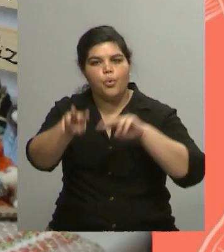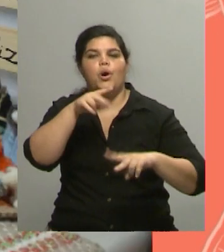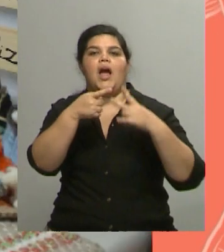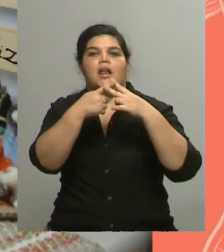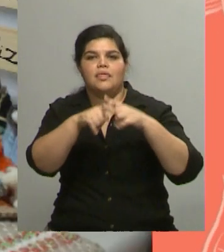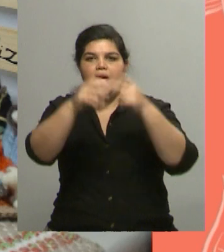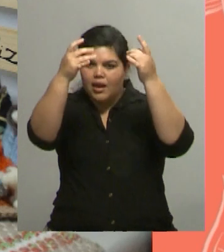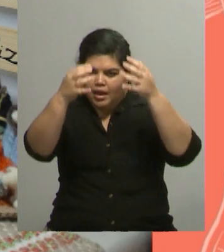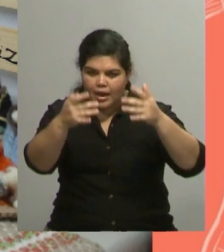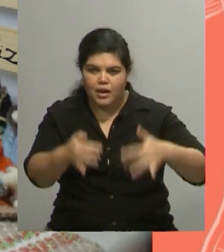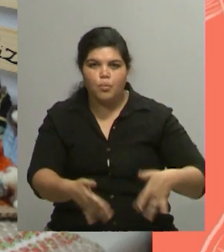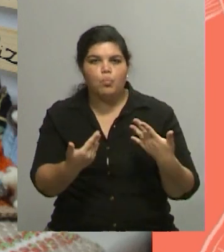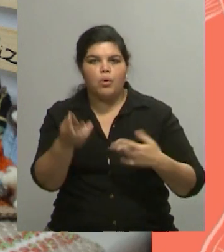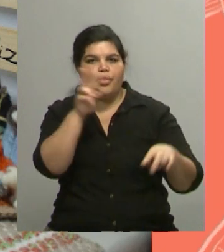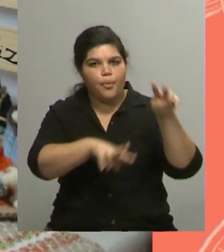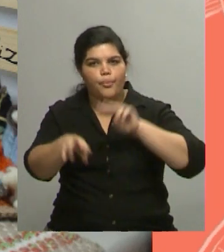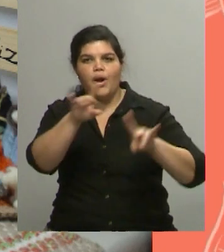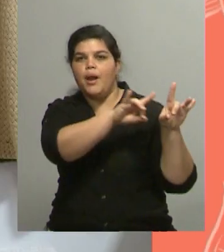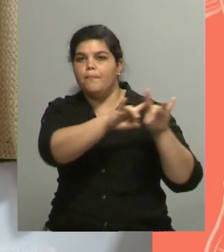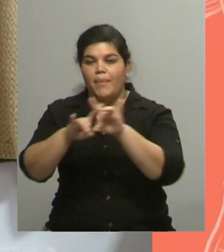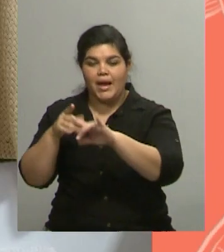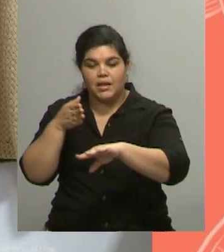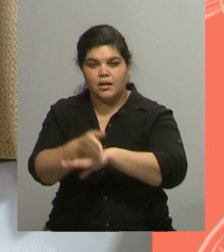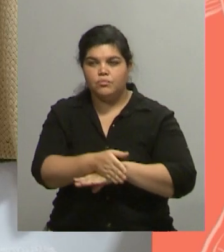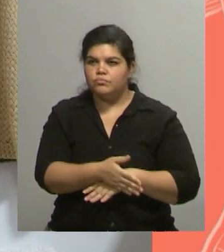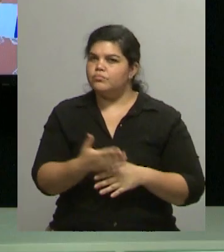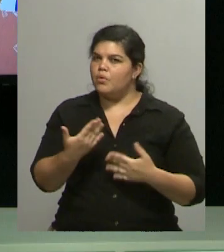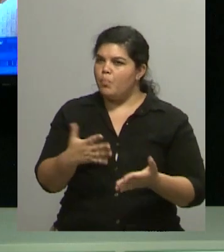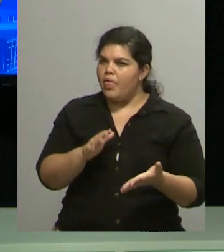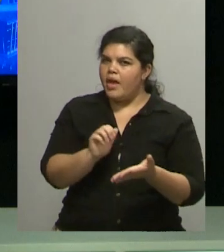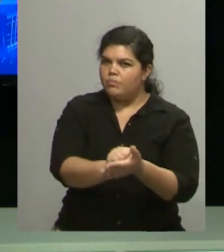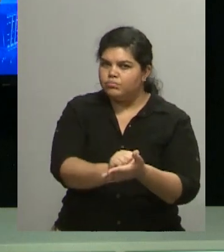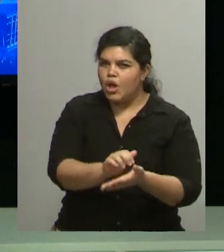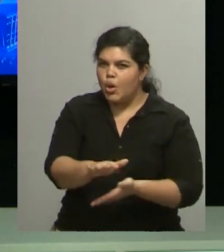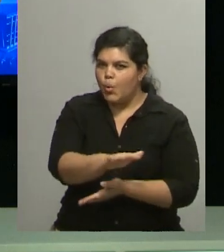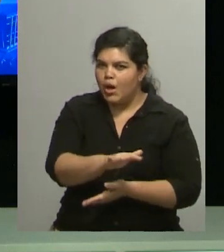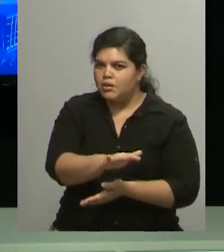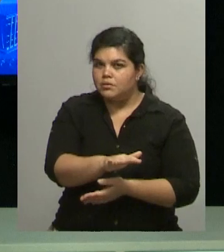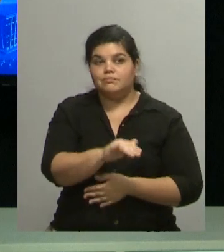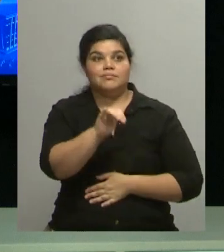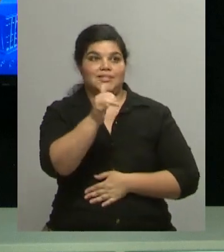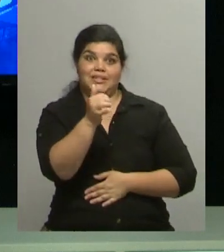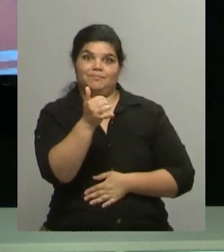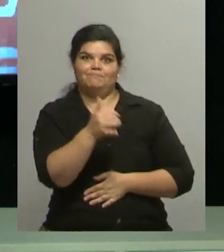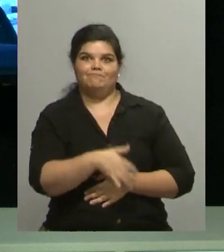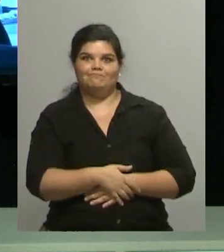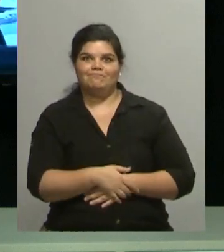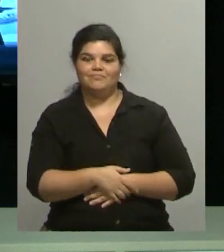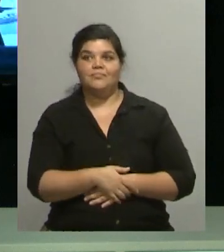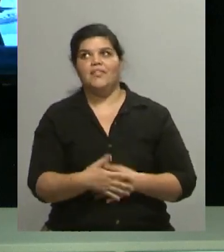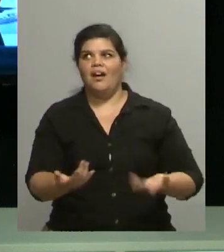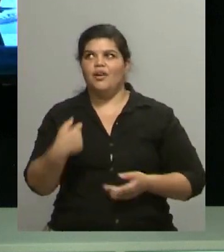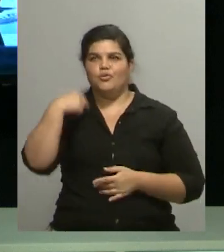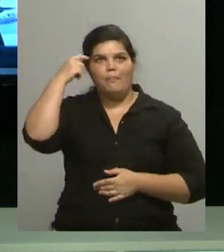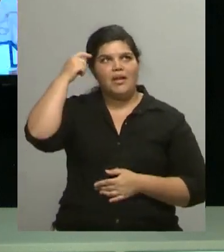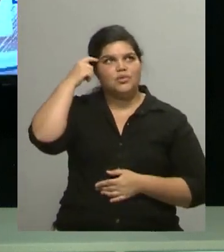Los talleres que están disponibles para el domingo. cupo para esto, no? Sí. Sí. Me imagino que es lo que pensaba. Digo,